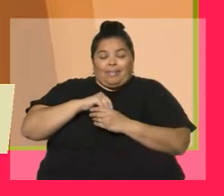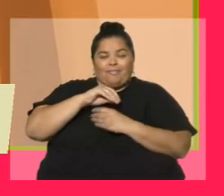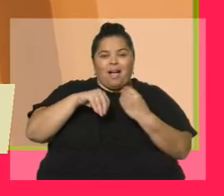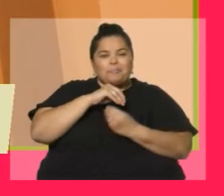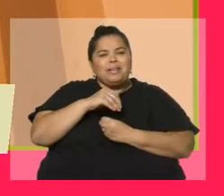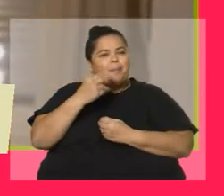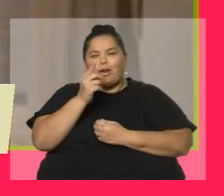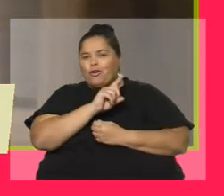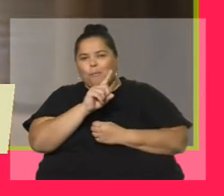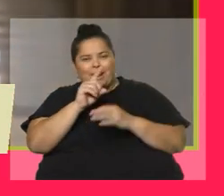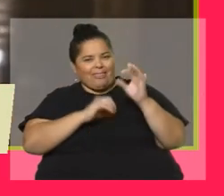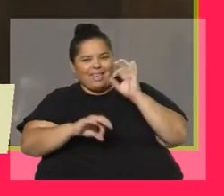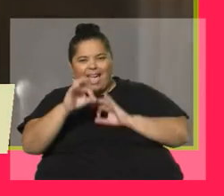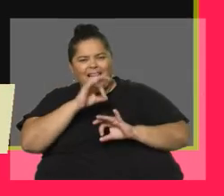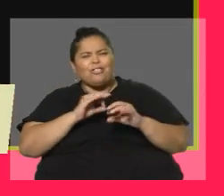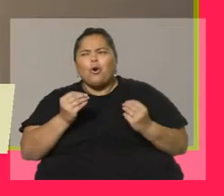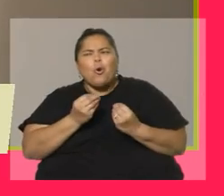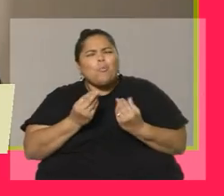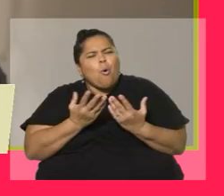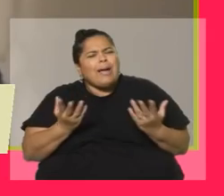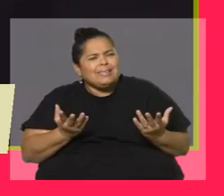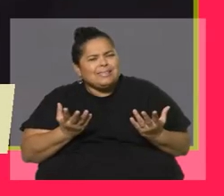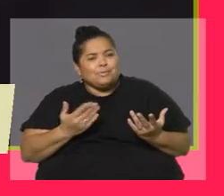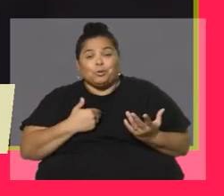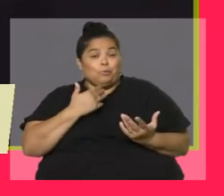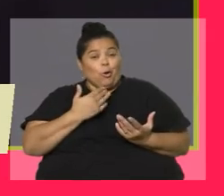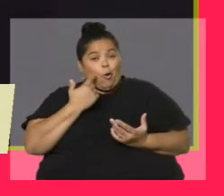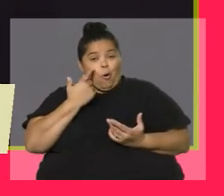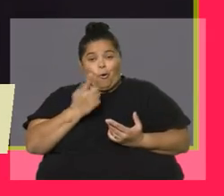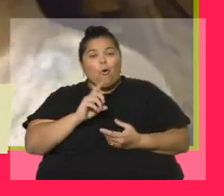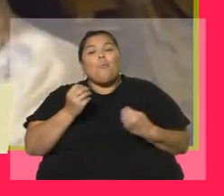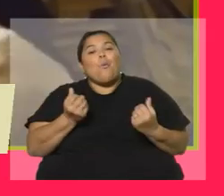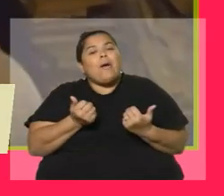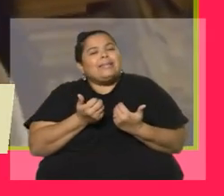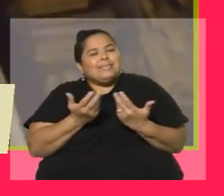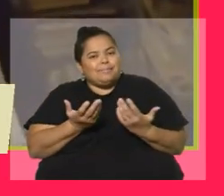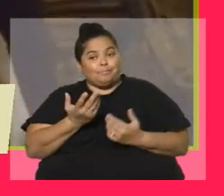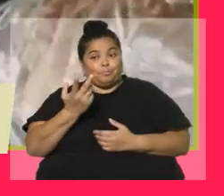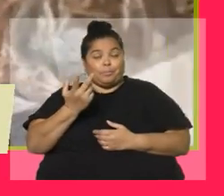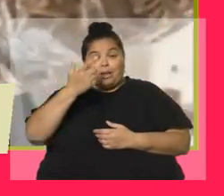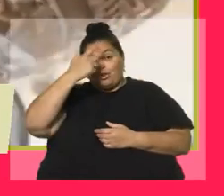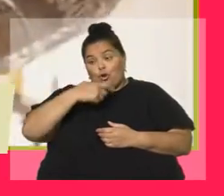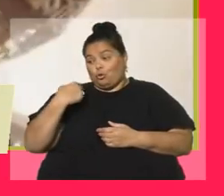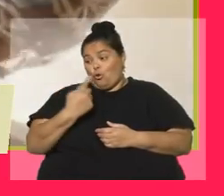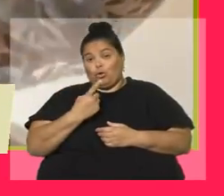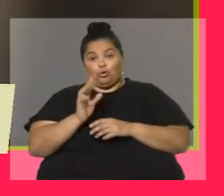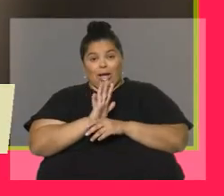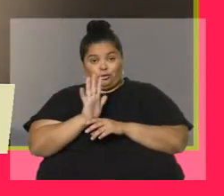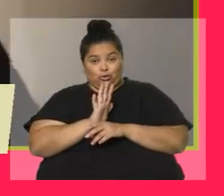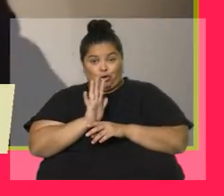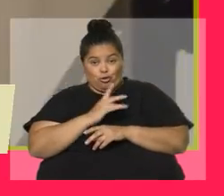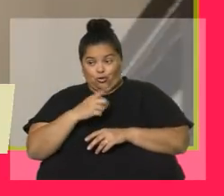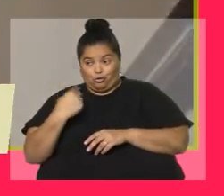trabajo? Inclusive hasta para el público, ¿verdad? Sí. Bueno, desde nuestro lado de actores, actrices,